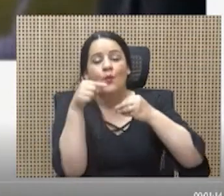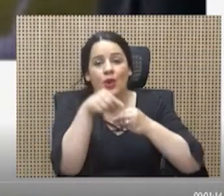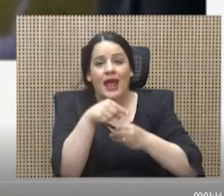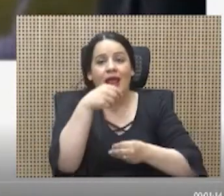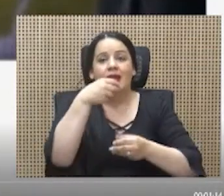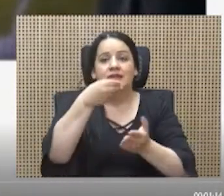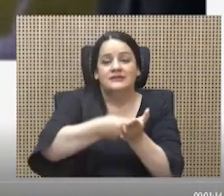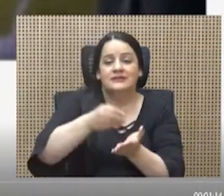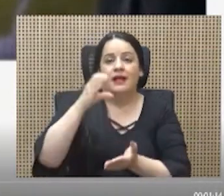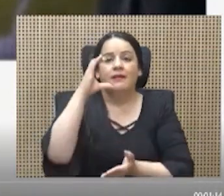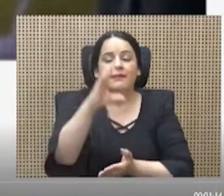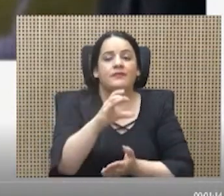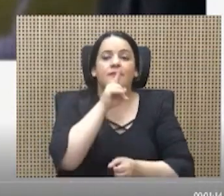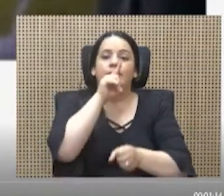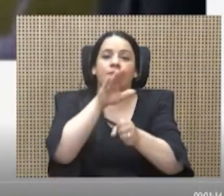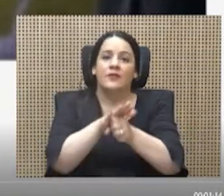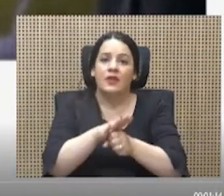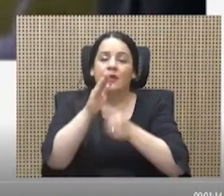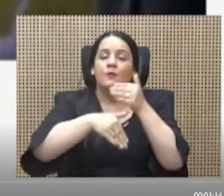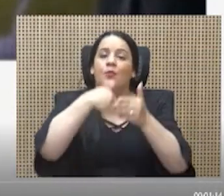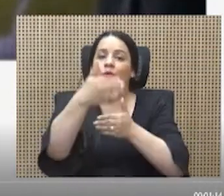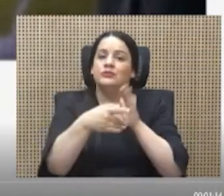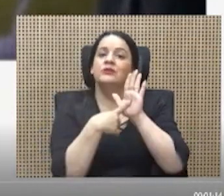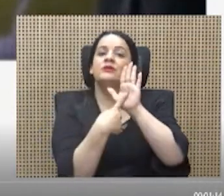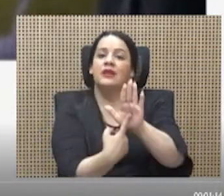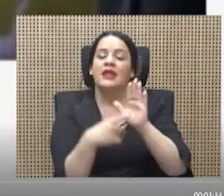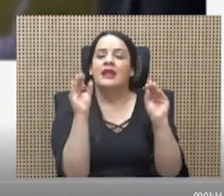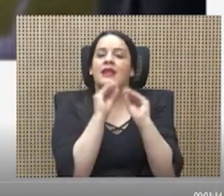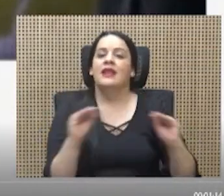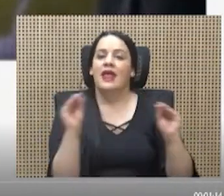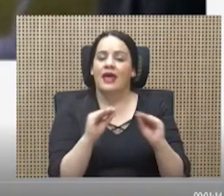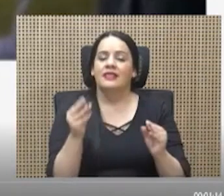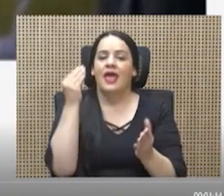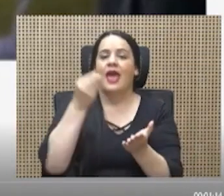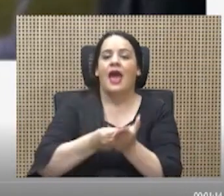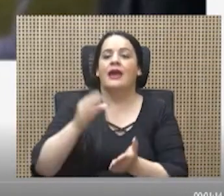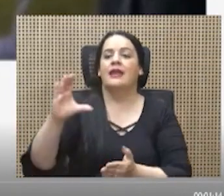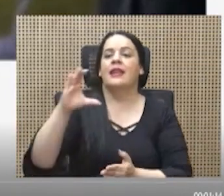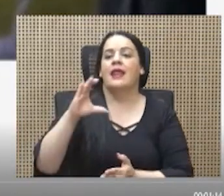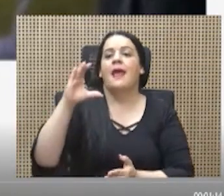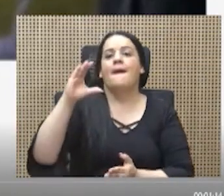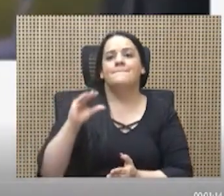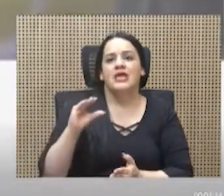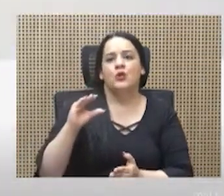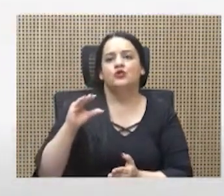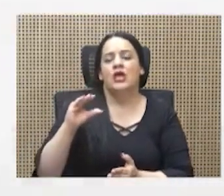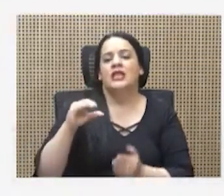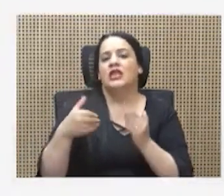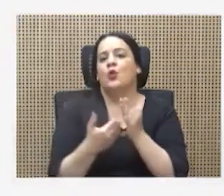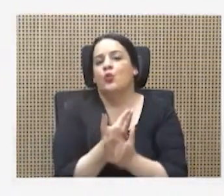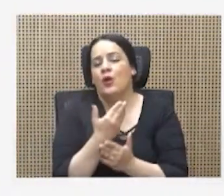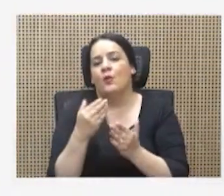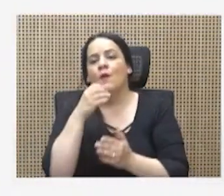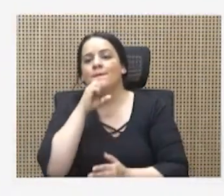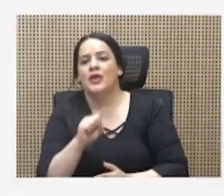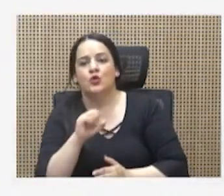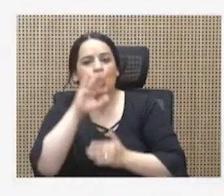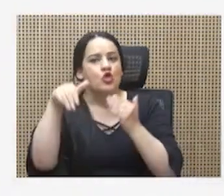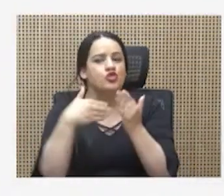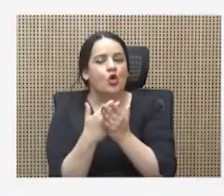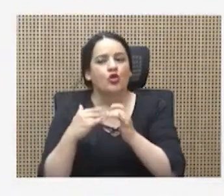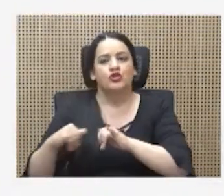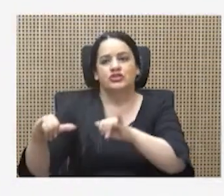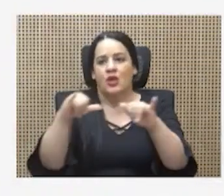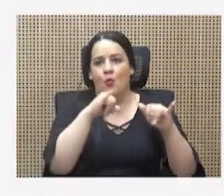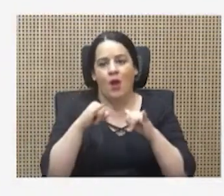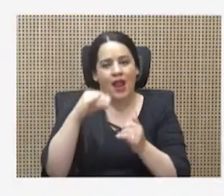como les voy a demostrar posteriormente, que nadie va a ganar menos, ni los nuevos ni los viejos. Todos van a ganar el mismo salario que ganan ahora.